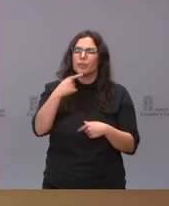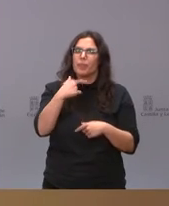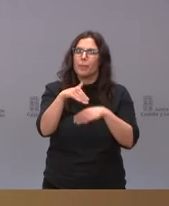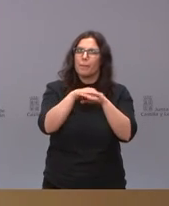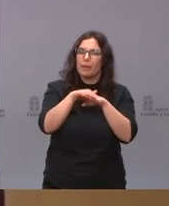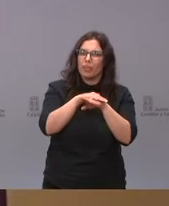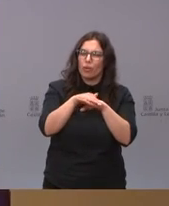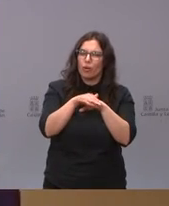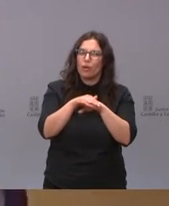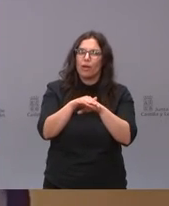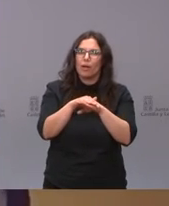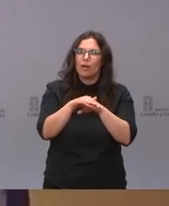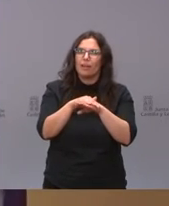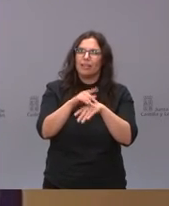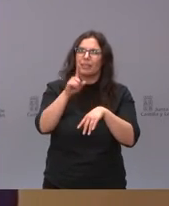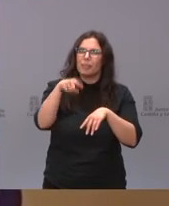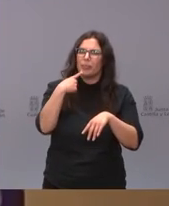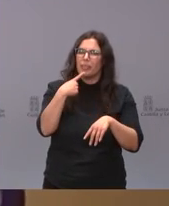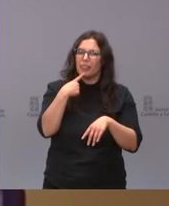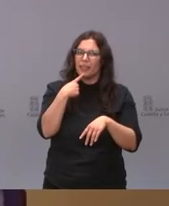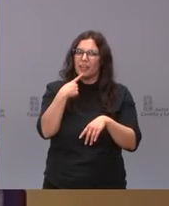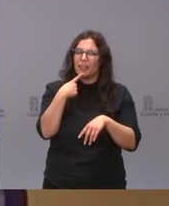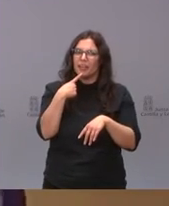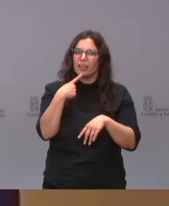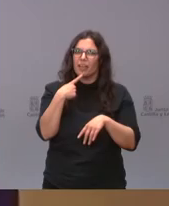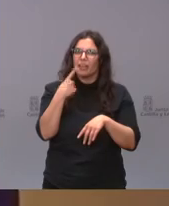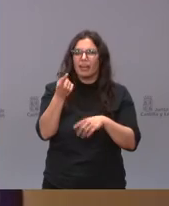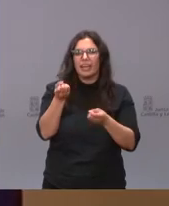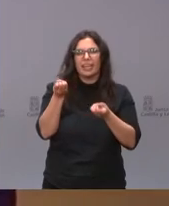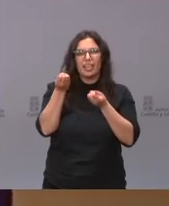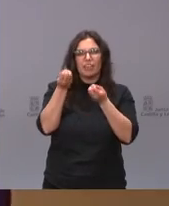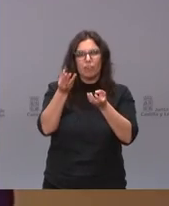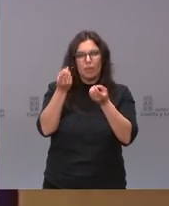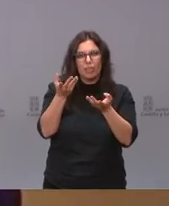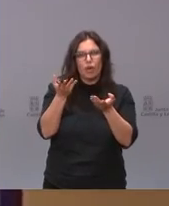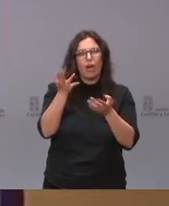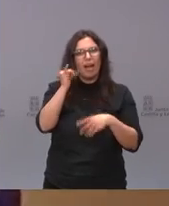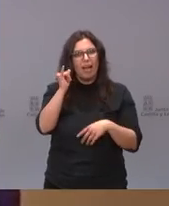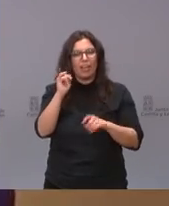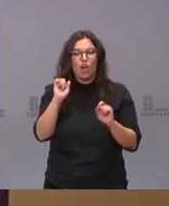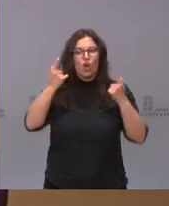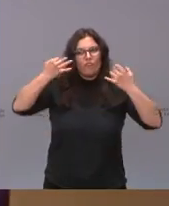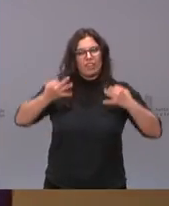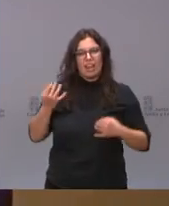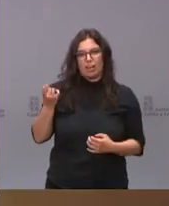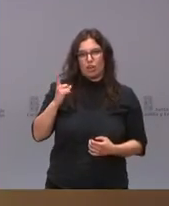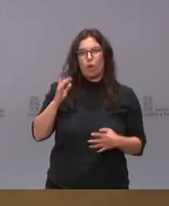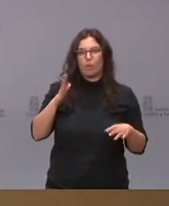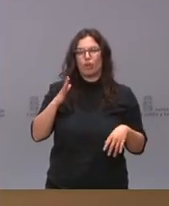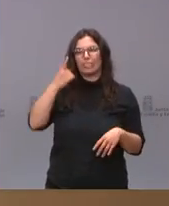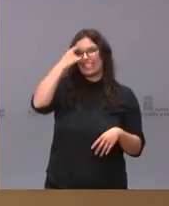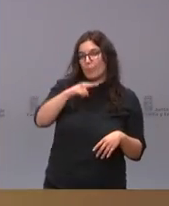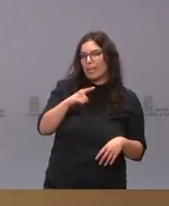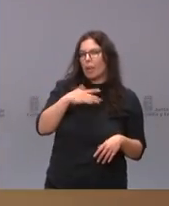pero también han dicho que tenían una información no oficial de que podía haber cambios